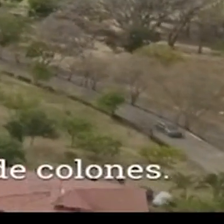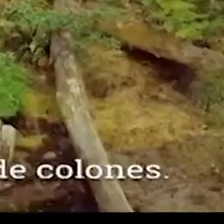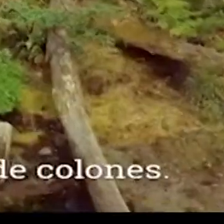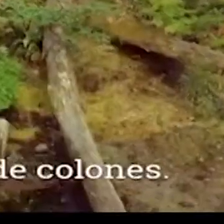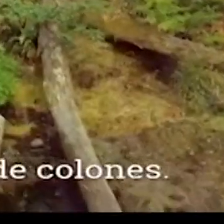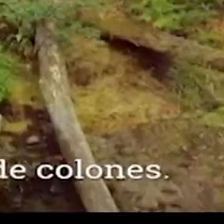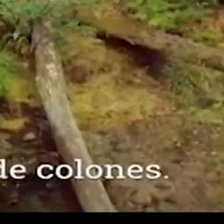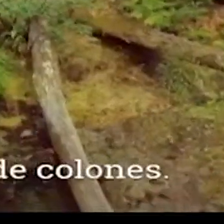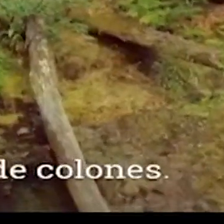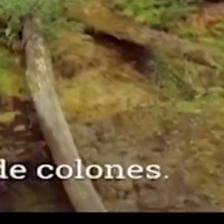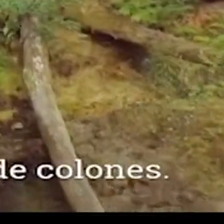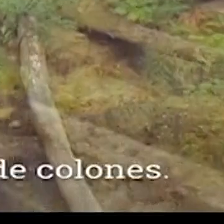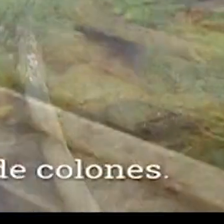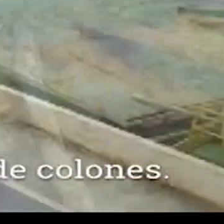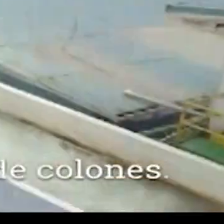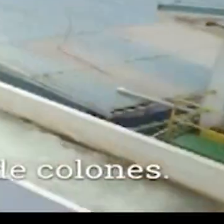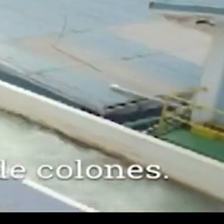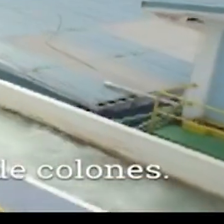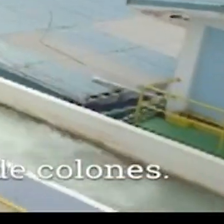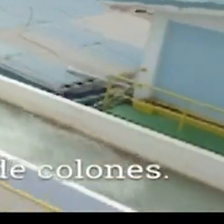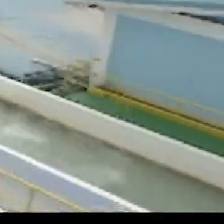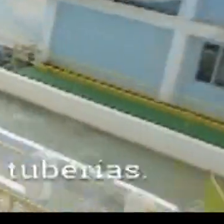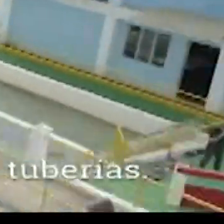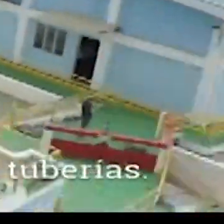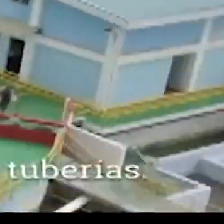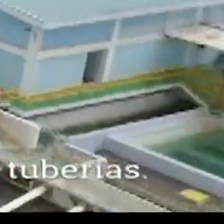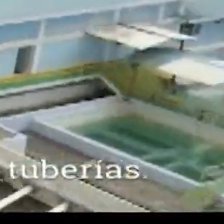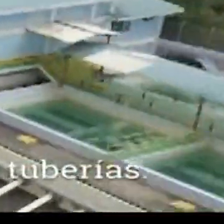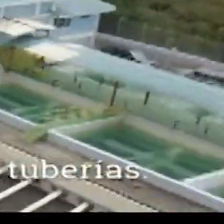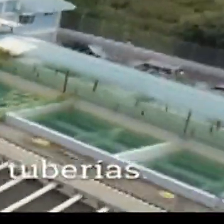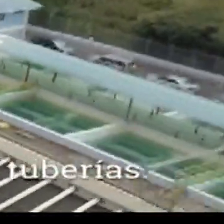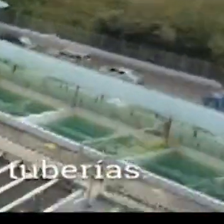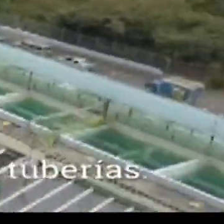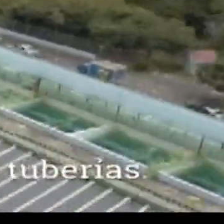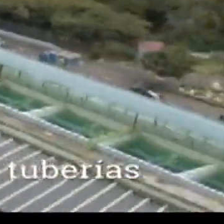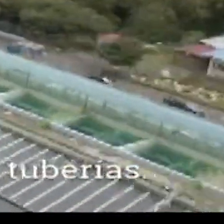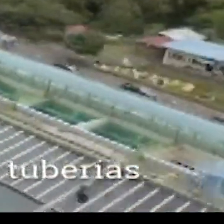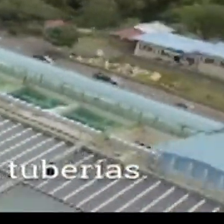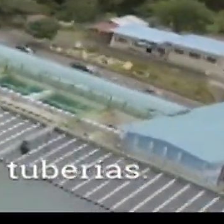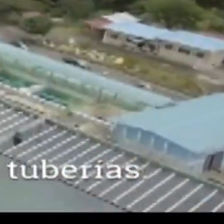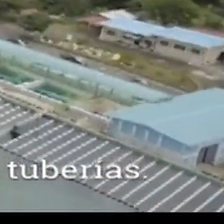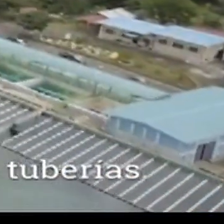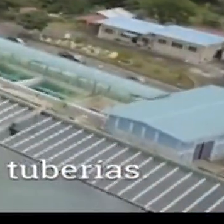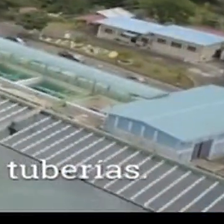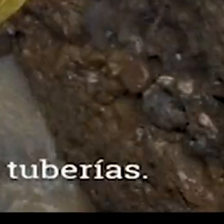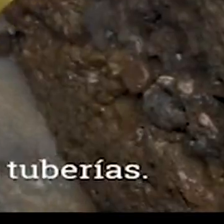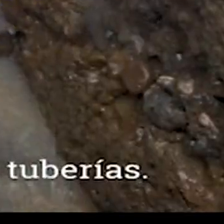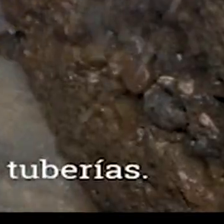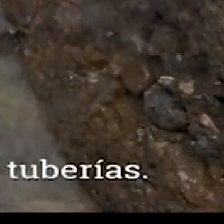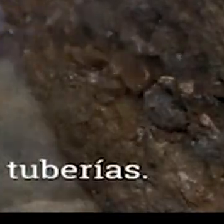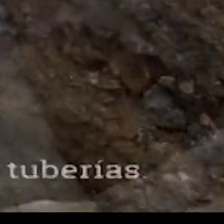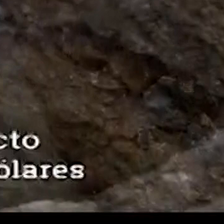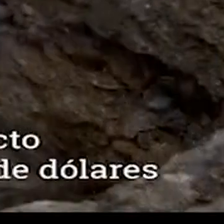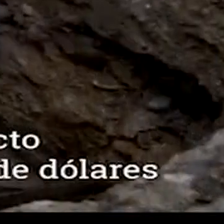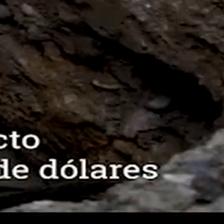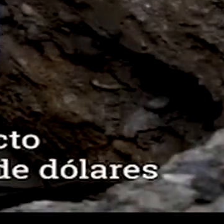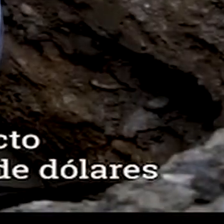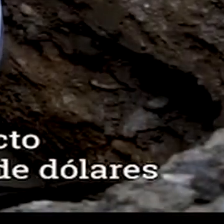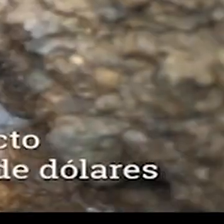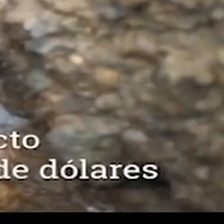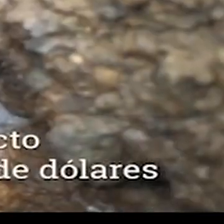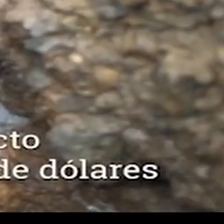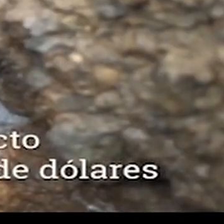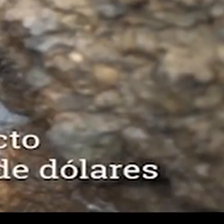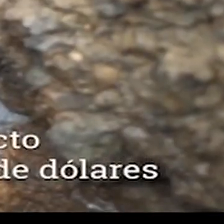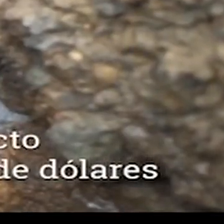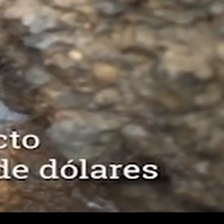La inversión es de más de 31 mil millones de colones. Construimos nuevos pozos, tanques y mejoramos las tuberías. A la